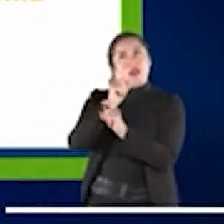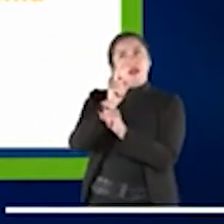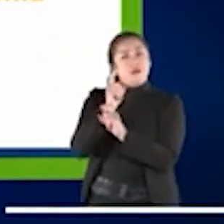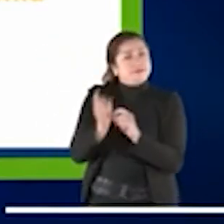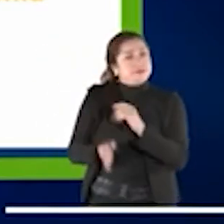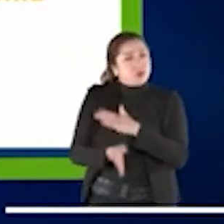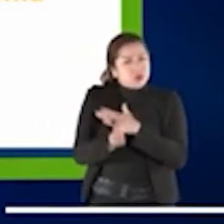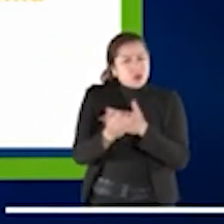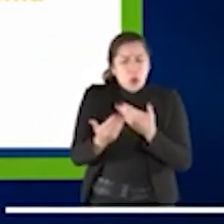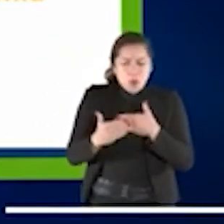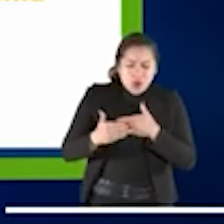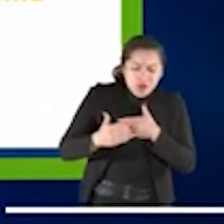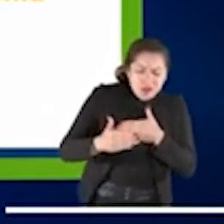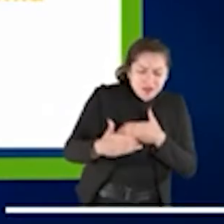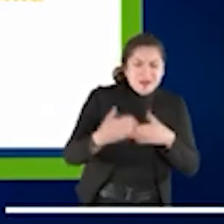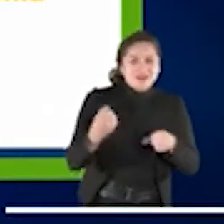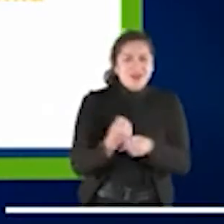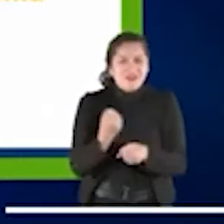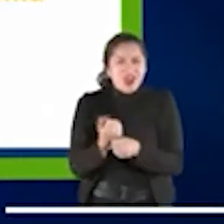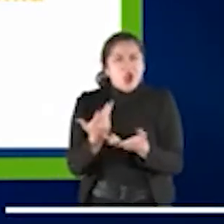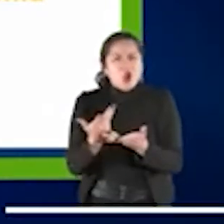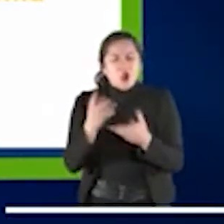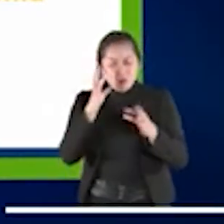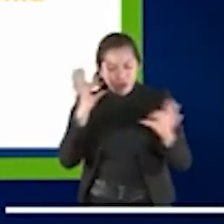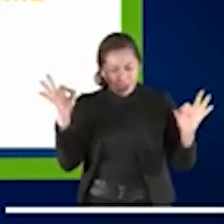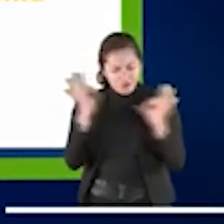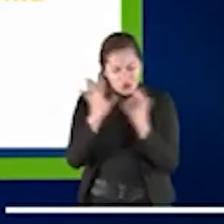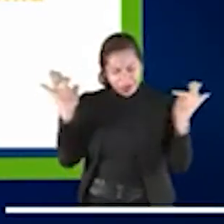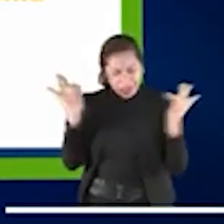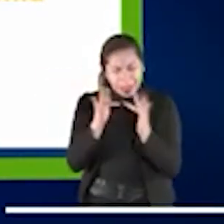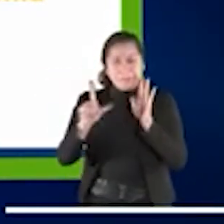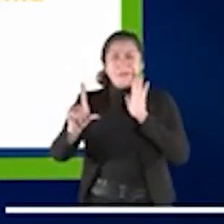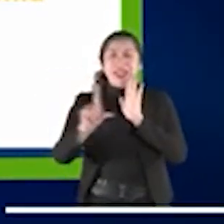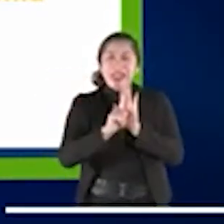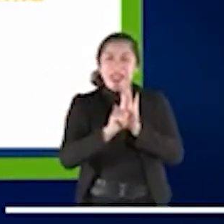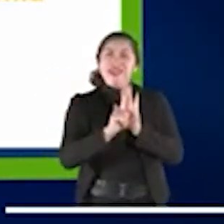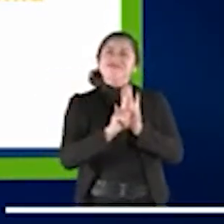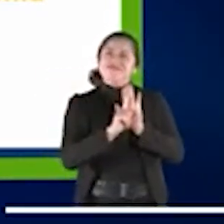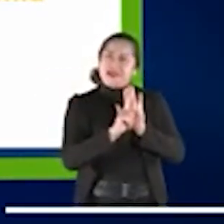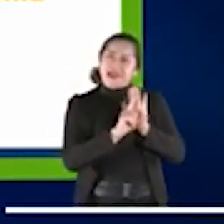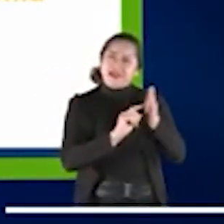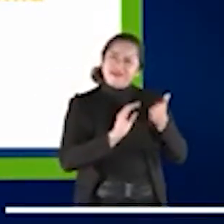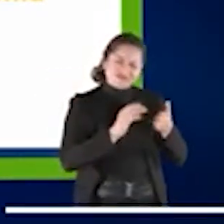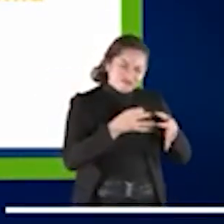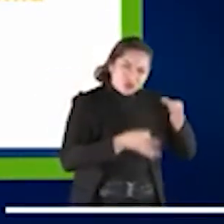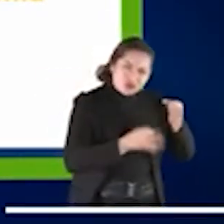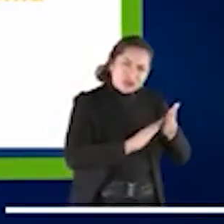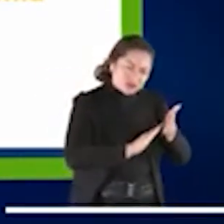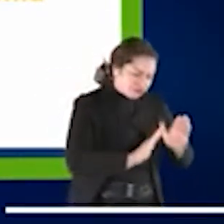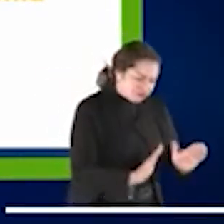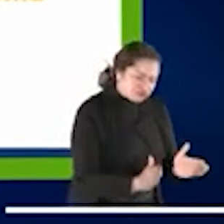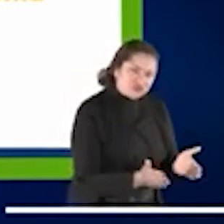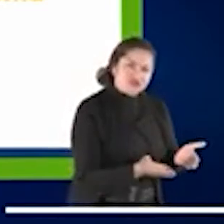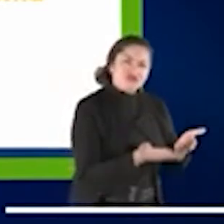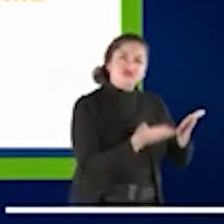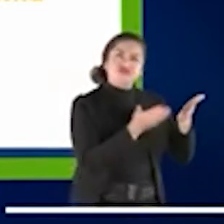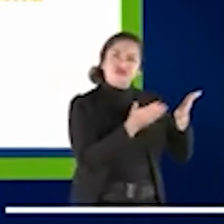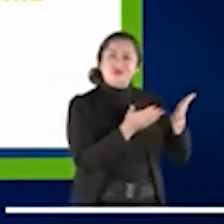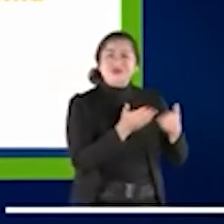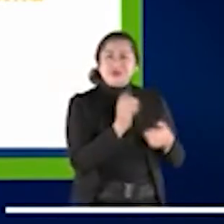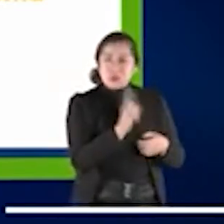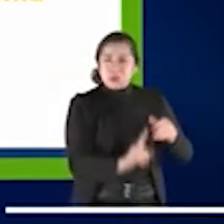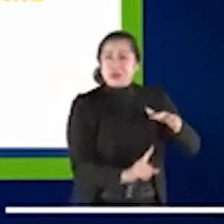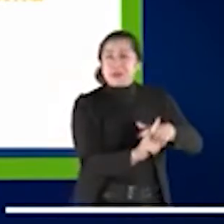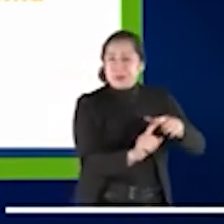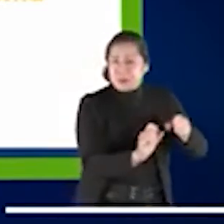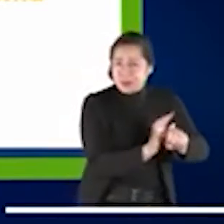trabajando y tener un enfoque restaurativo a pesar de las limitaciones debidas a la pandemia.